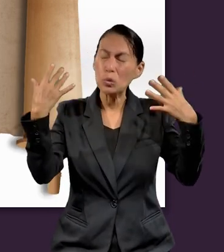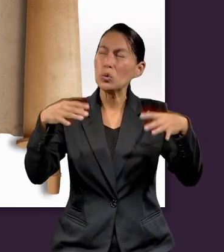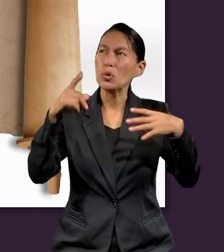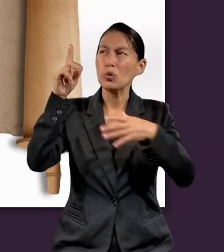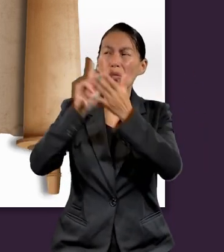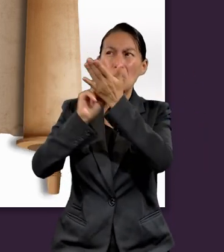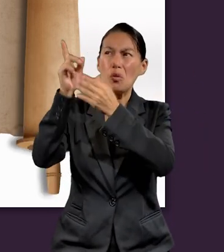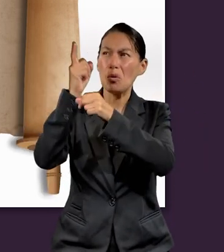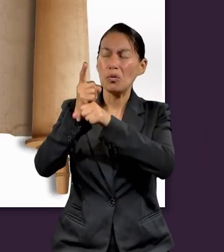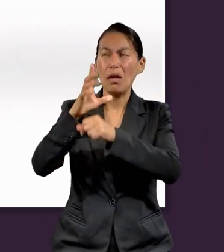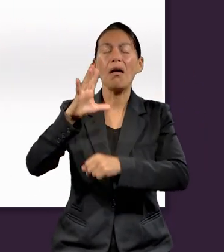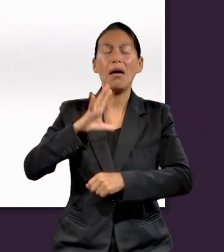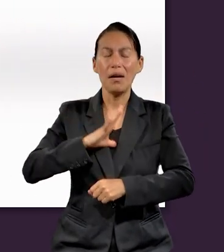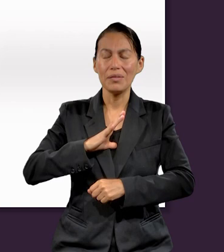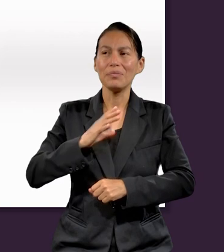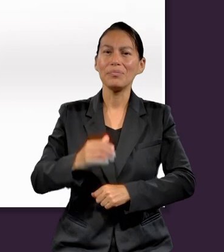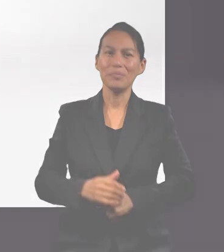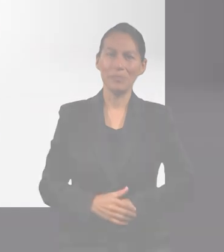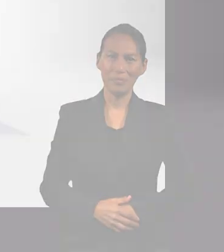creadas y existen.